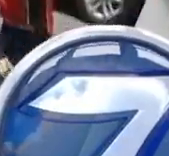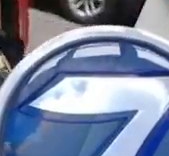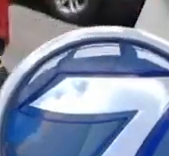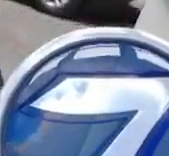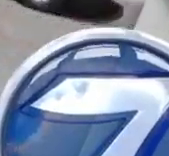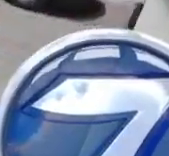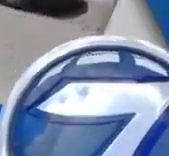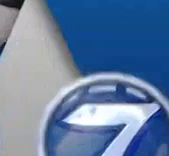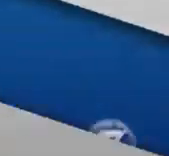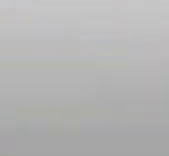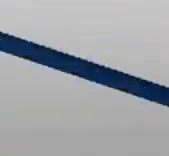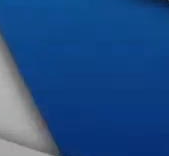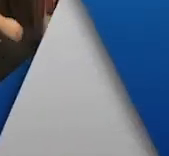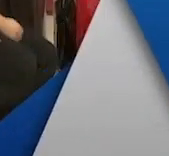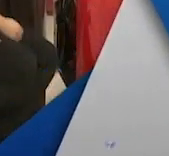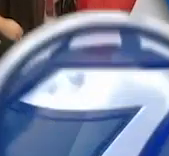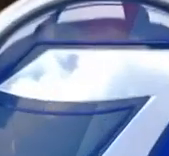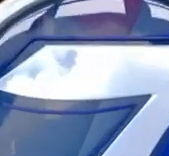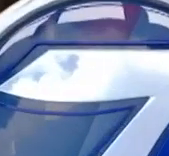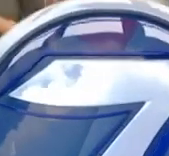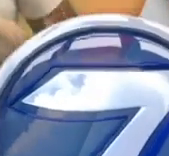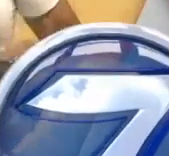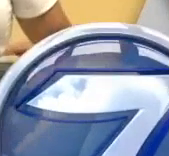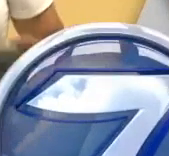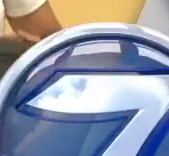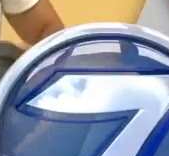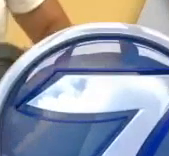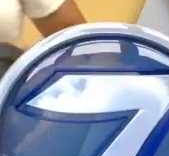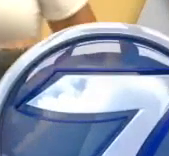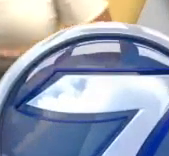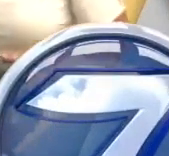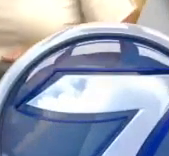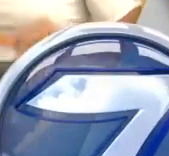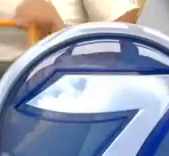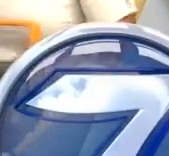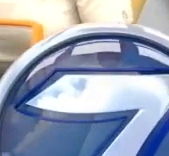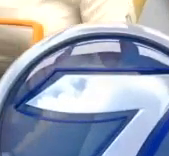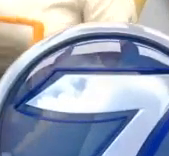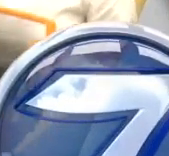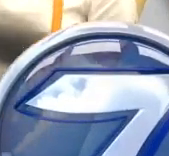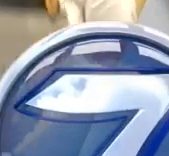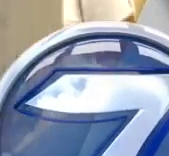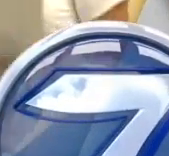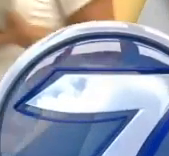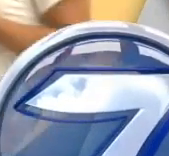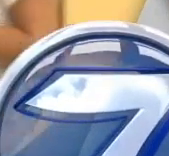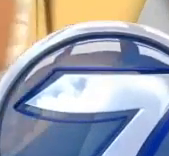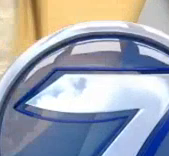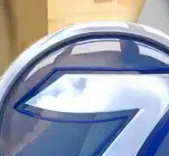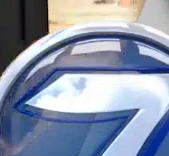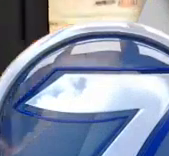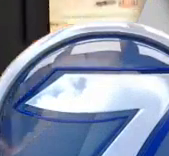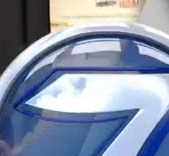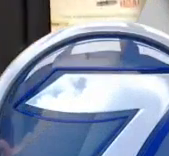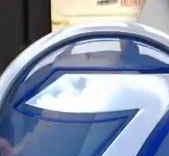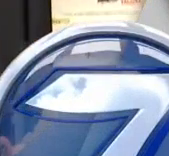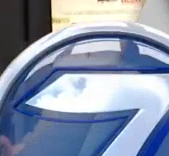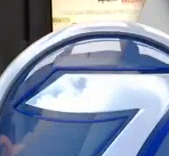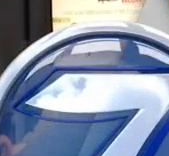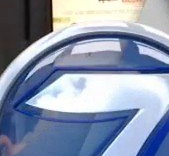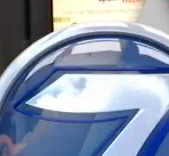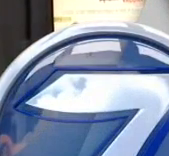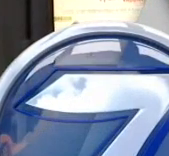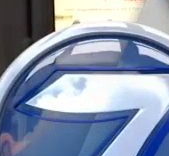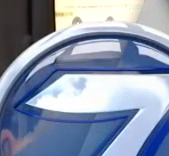de la zona 8. Convocan a adultos mayores vacunados durante la Semana Santa para que asistan a